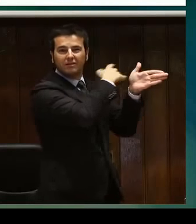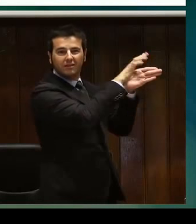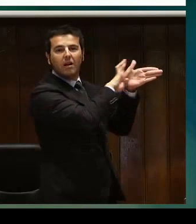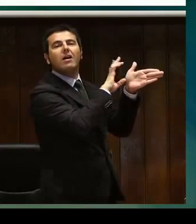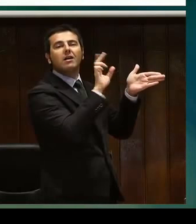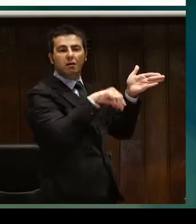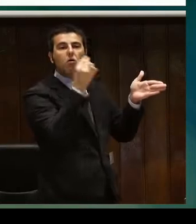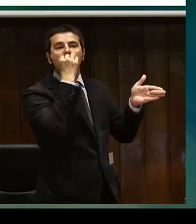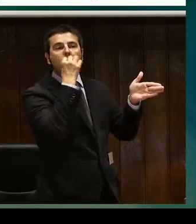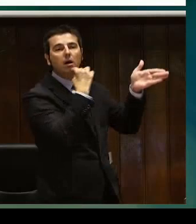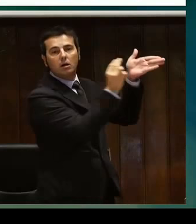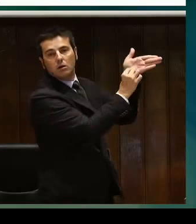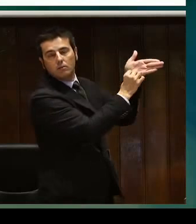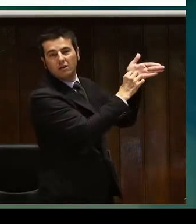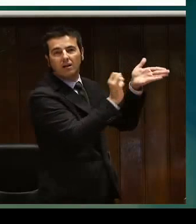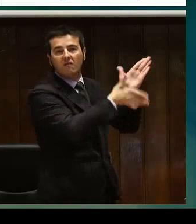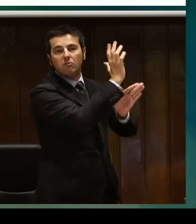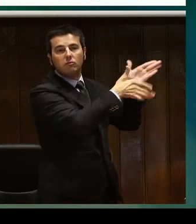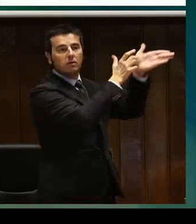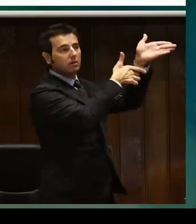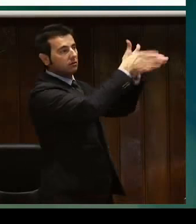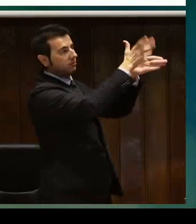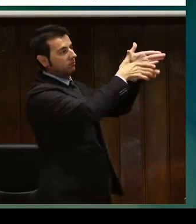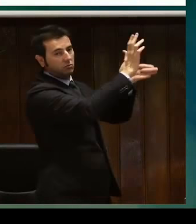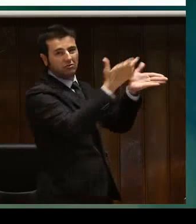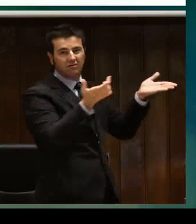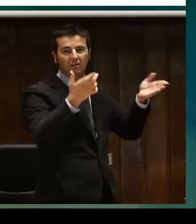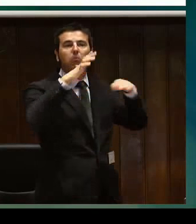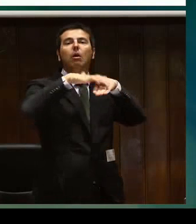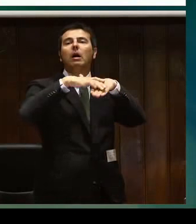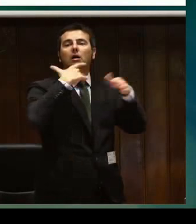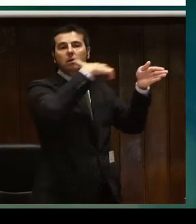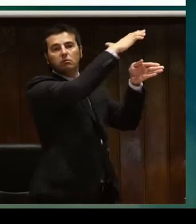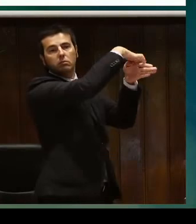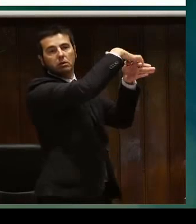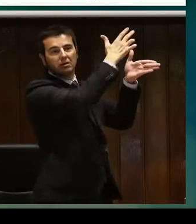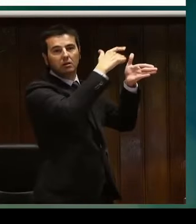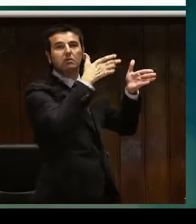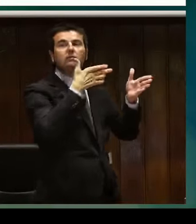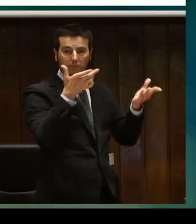o cualquier otro signo de la lengua de signos que se hace en la cara, pues se puede hacer en la mano.